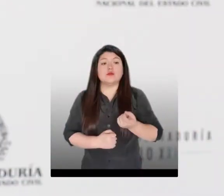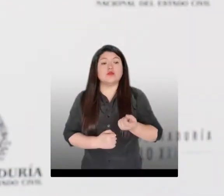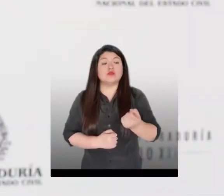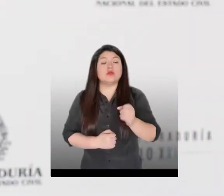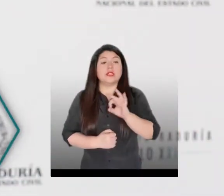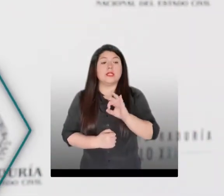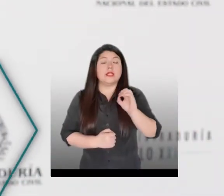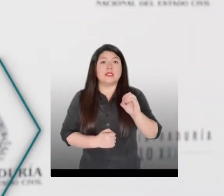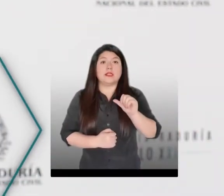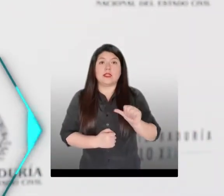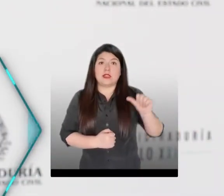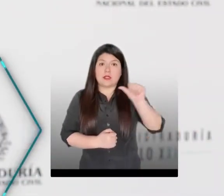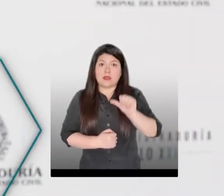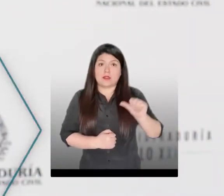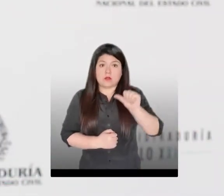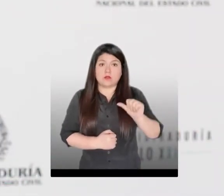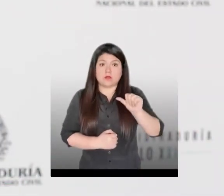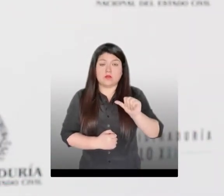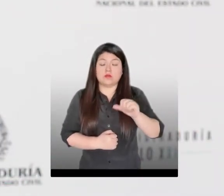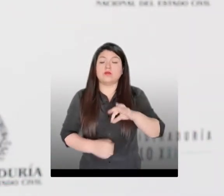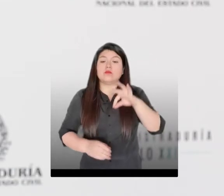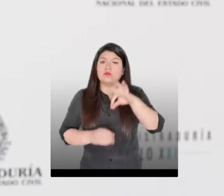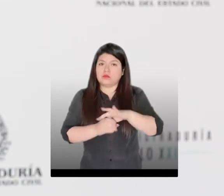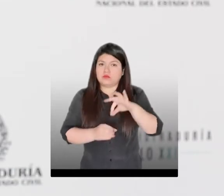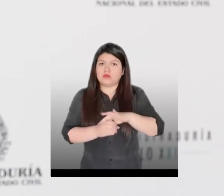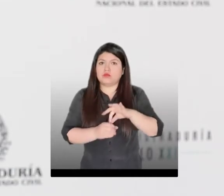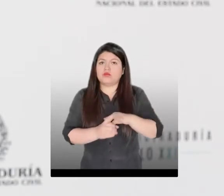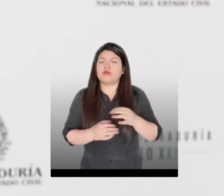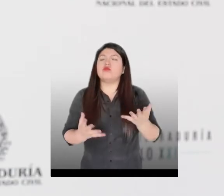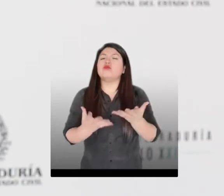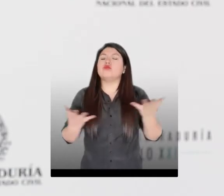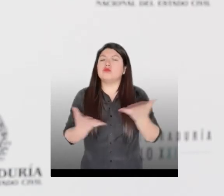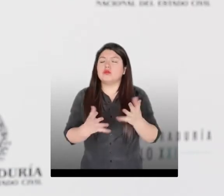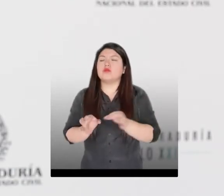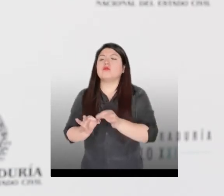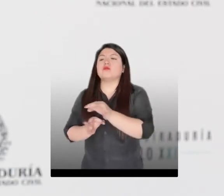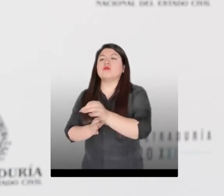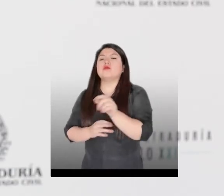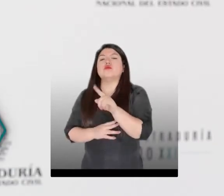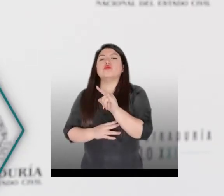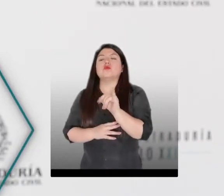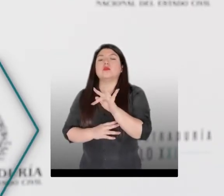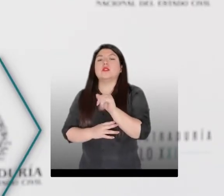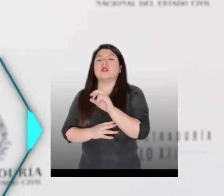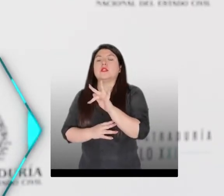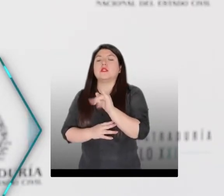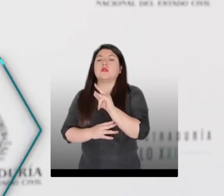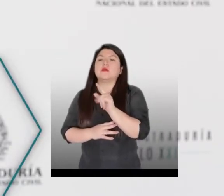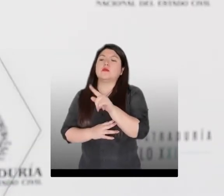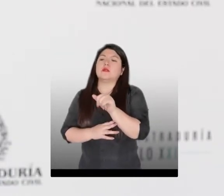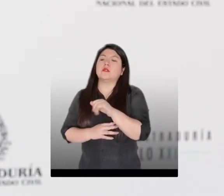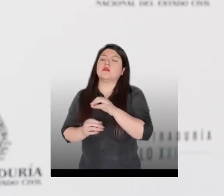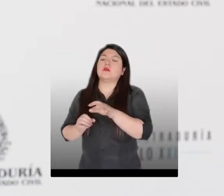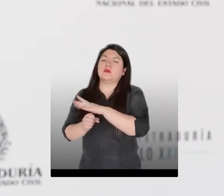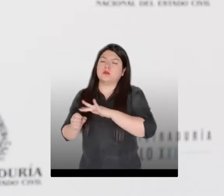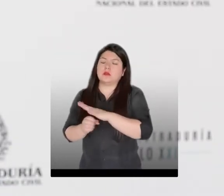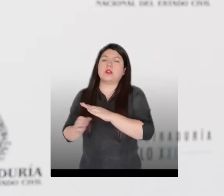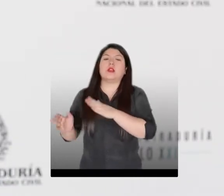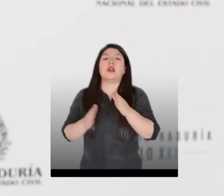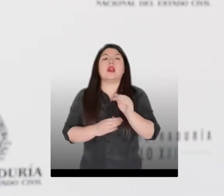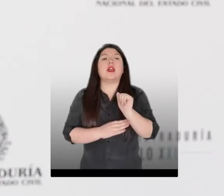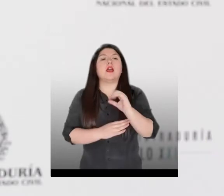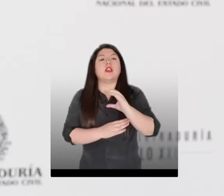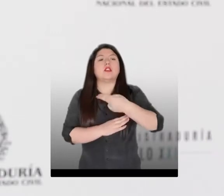Este próximo 30 de agosto se llevarán a cabo elecciones en el municipio de Zutatausa, Cundinamarca, Hachí, Bolívar,